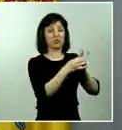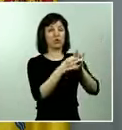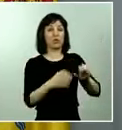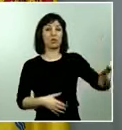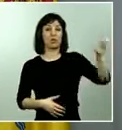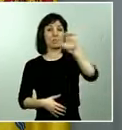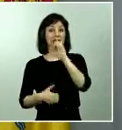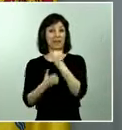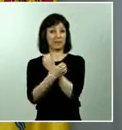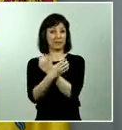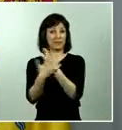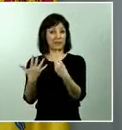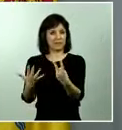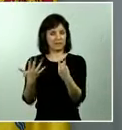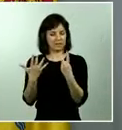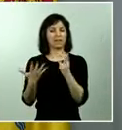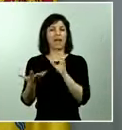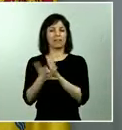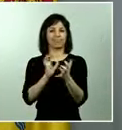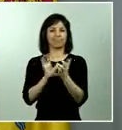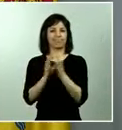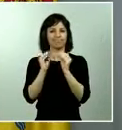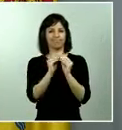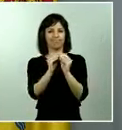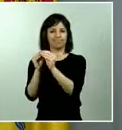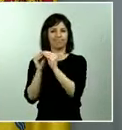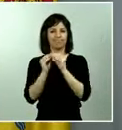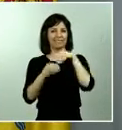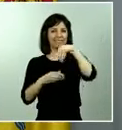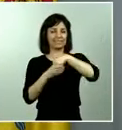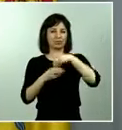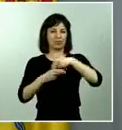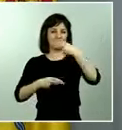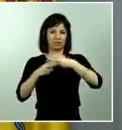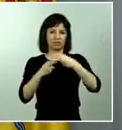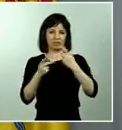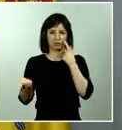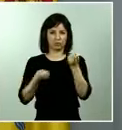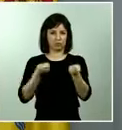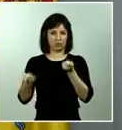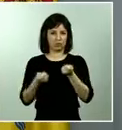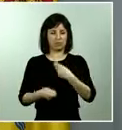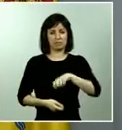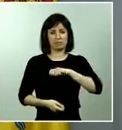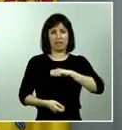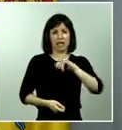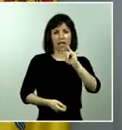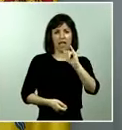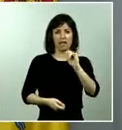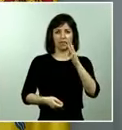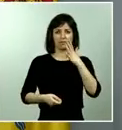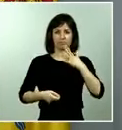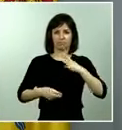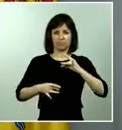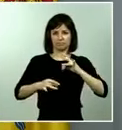acordado control de fronteras interiores, nosotros lo tenemos evidentemente con nuestras fronteras terrestres que son